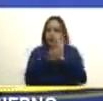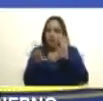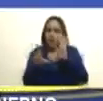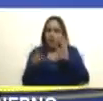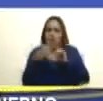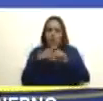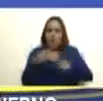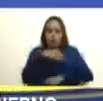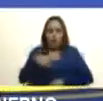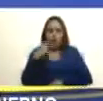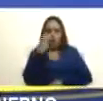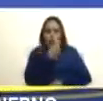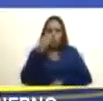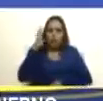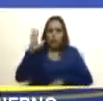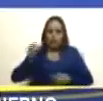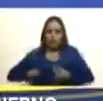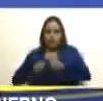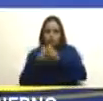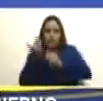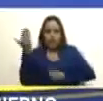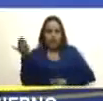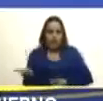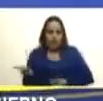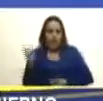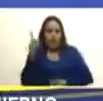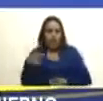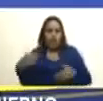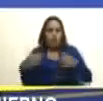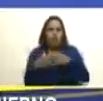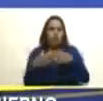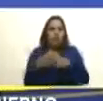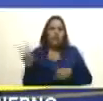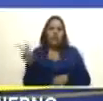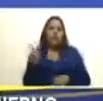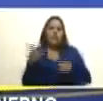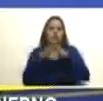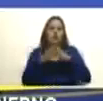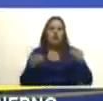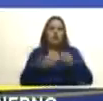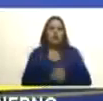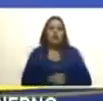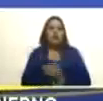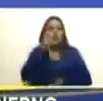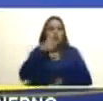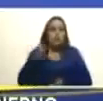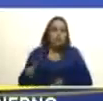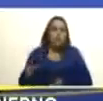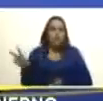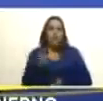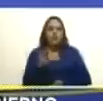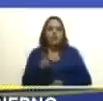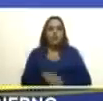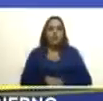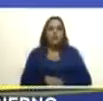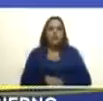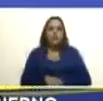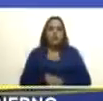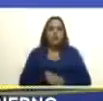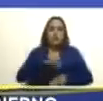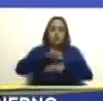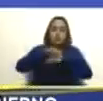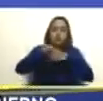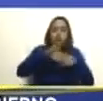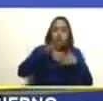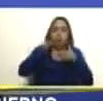nos comprometemos con usted con esta reunión de la venezuela toda y con el pueblo de venezuela que masivamente votó el